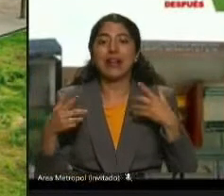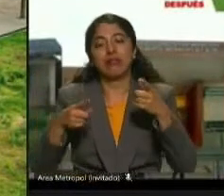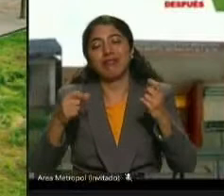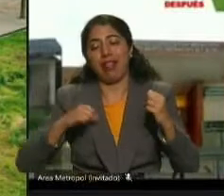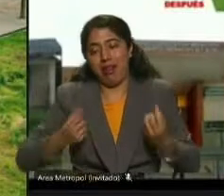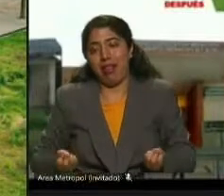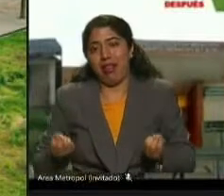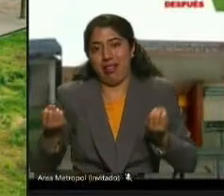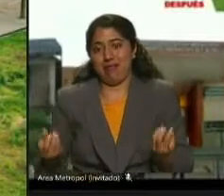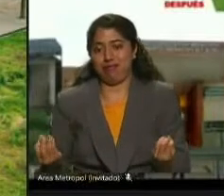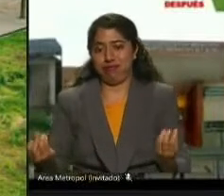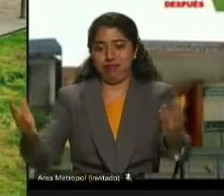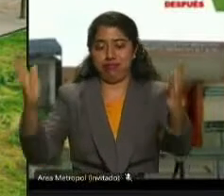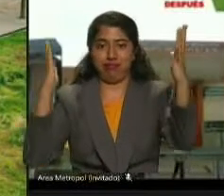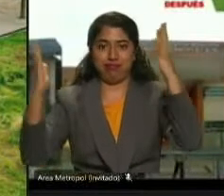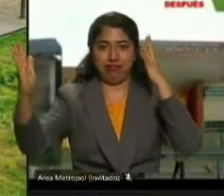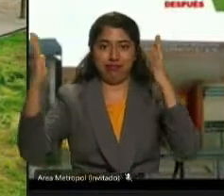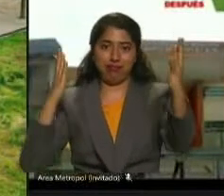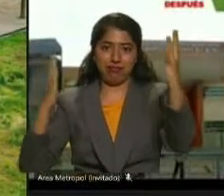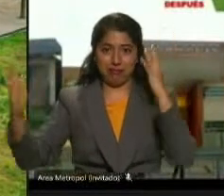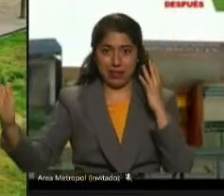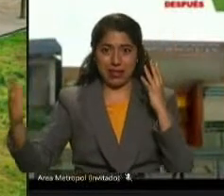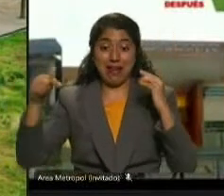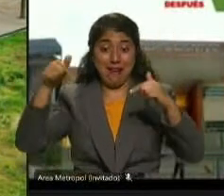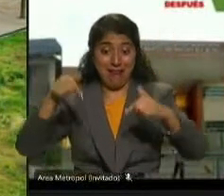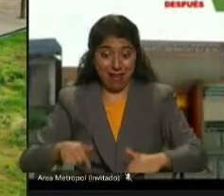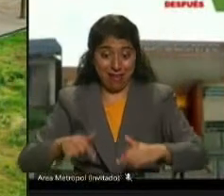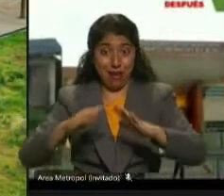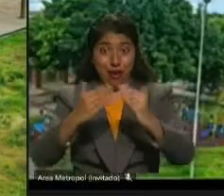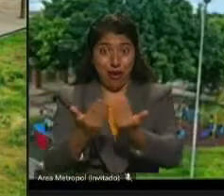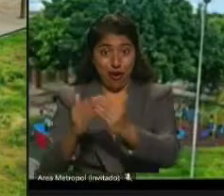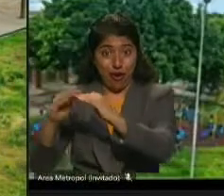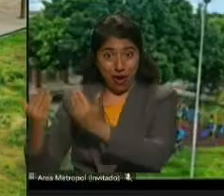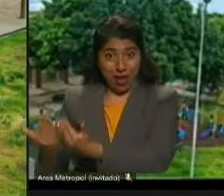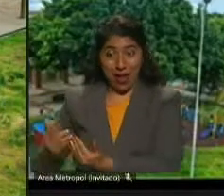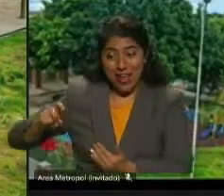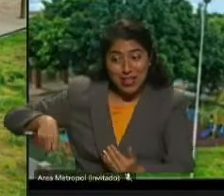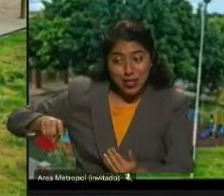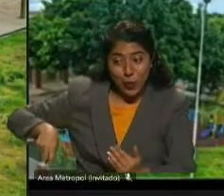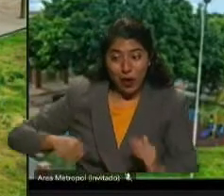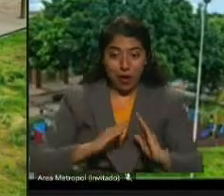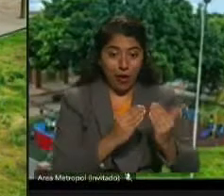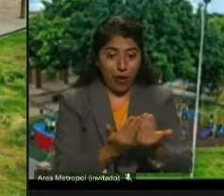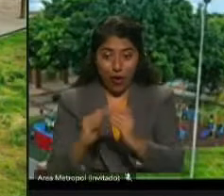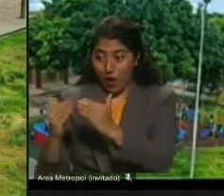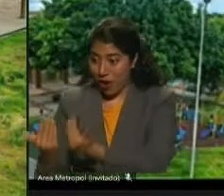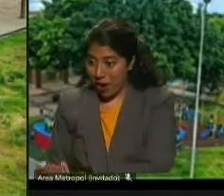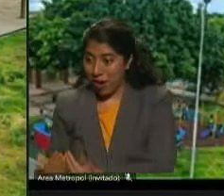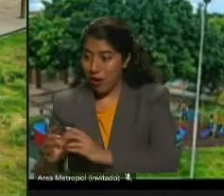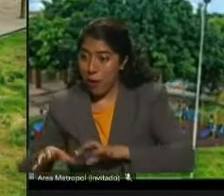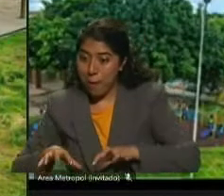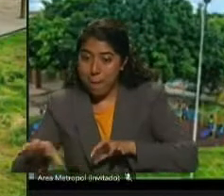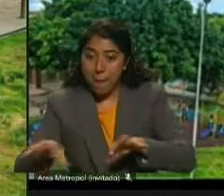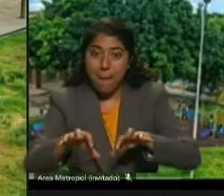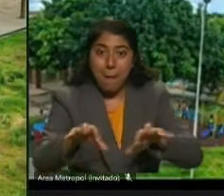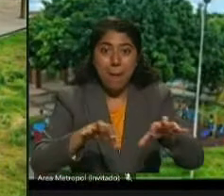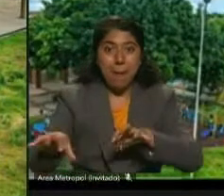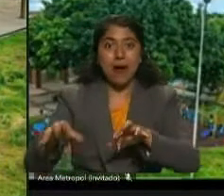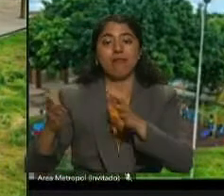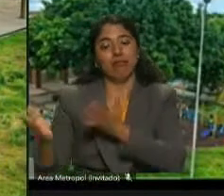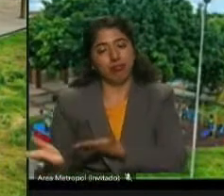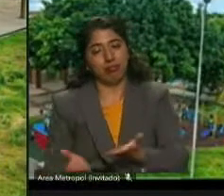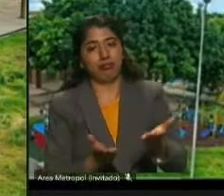fomenta desde las escuelas el poder seguir contando con una ciudad que enamore, una ciudad que